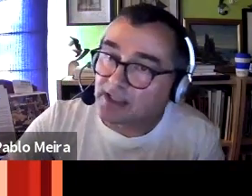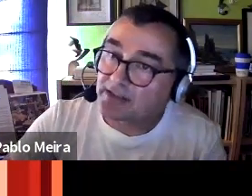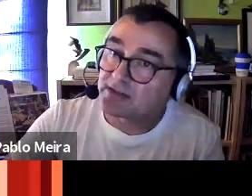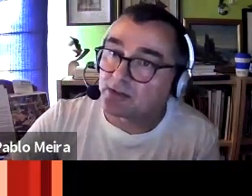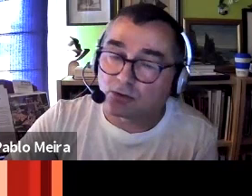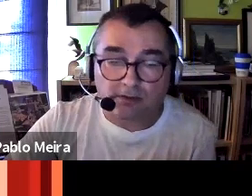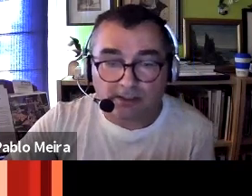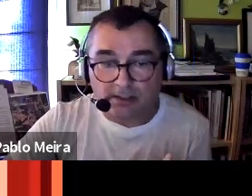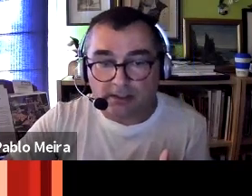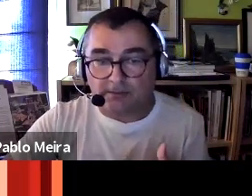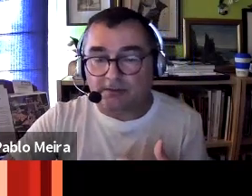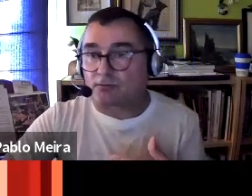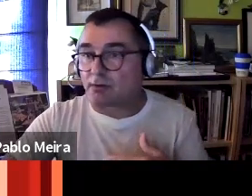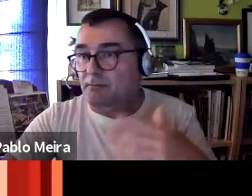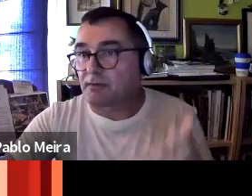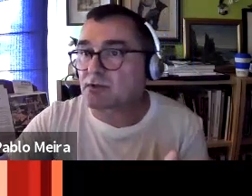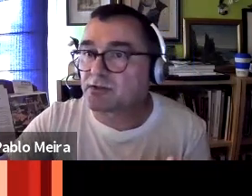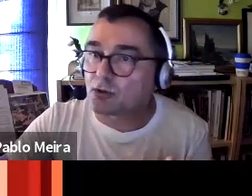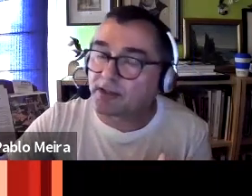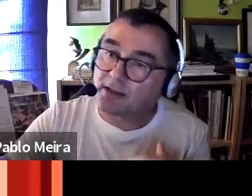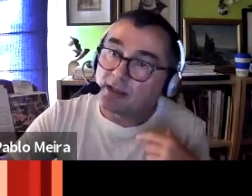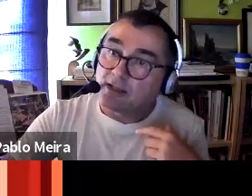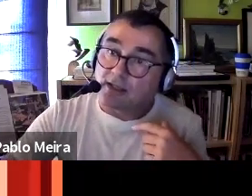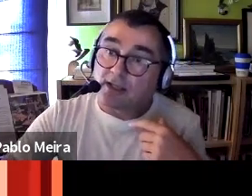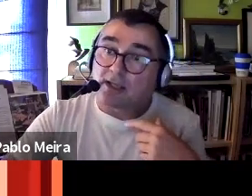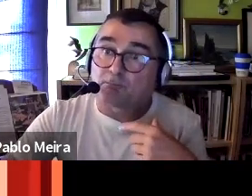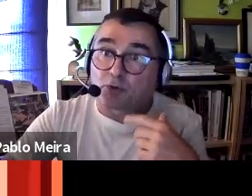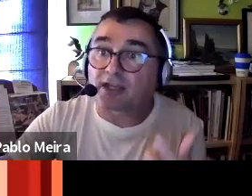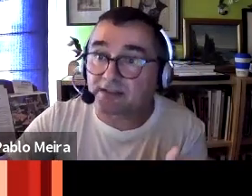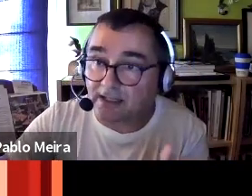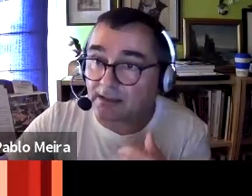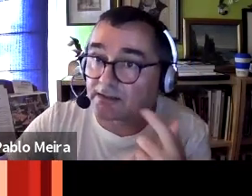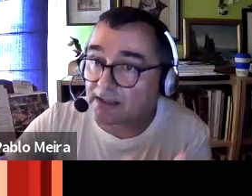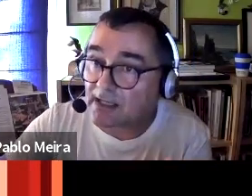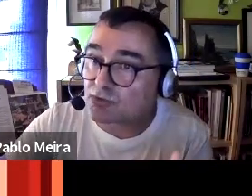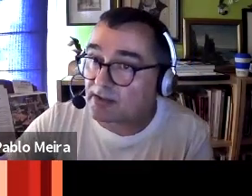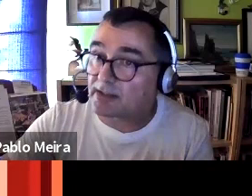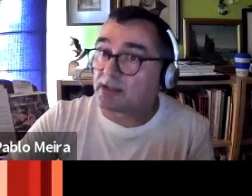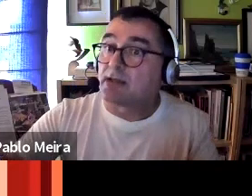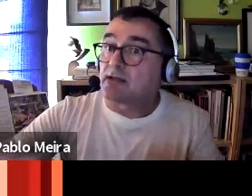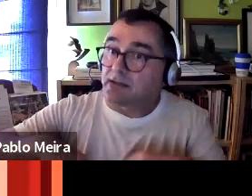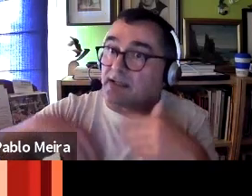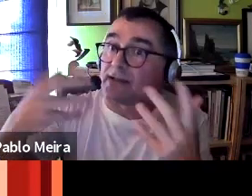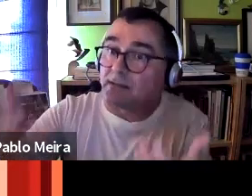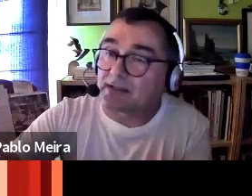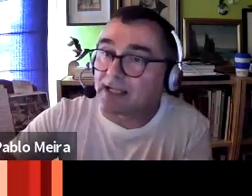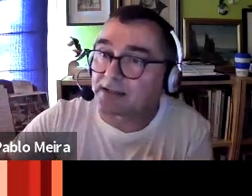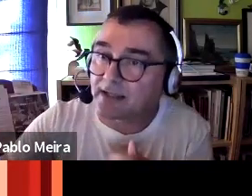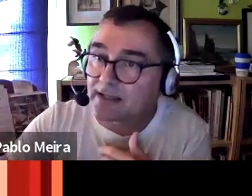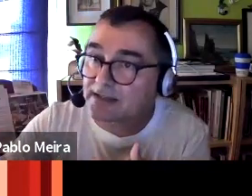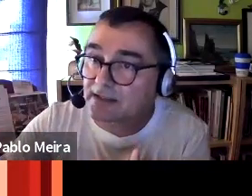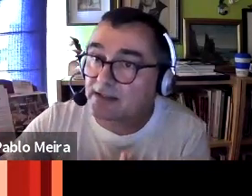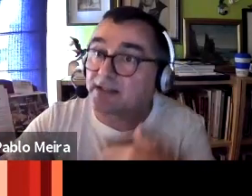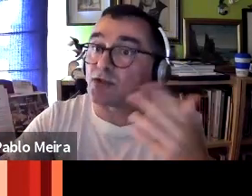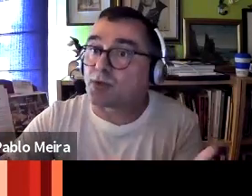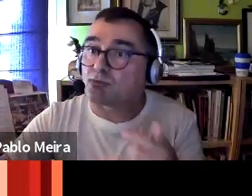finales del siglo XIX, principios del siglo XX, podía ser la causa de que se incremente